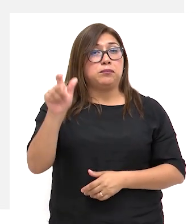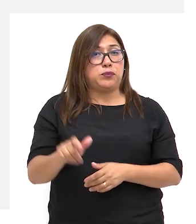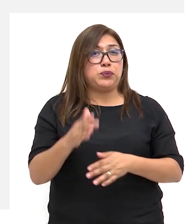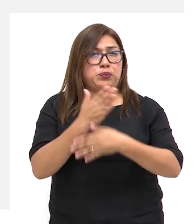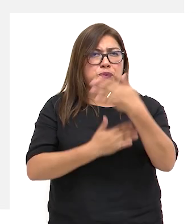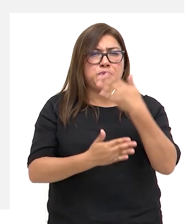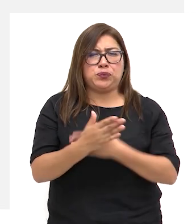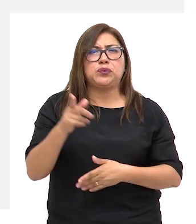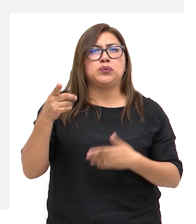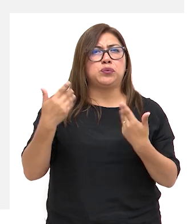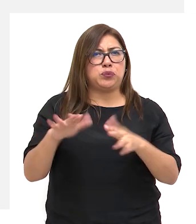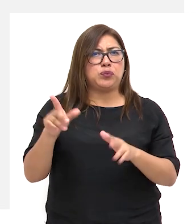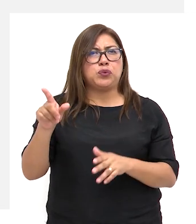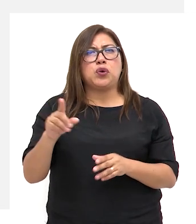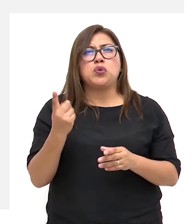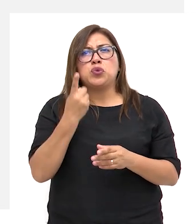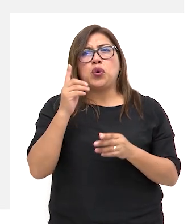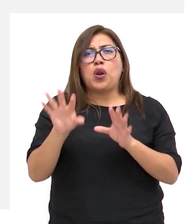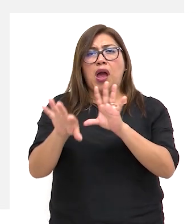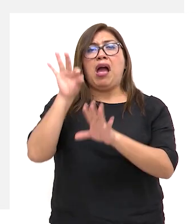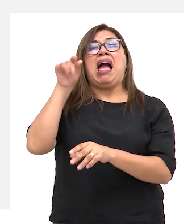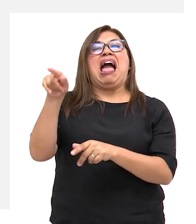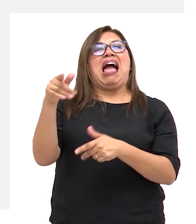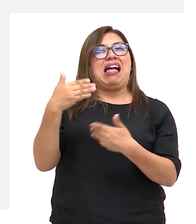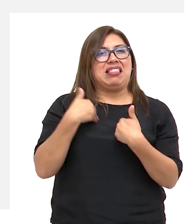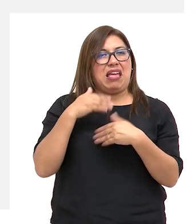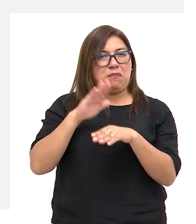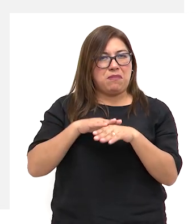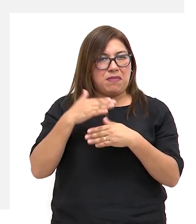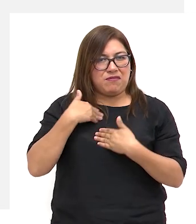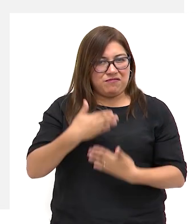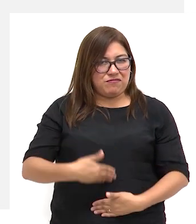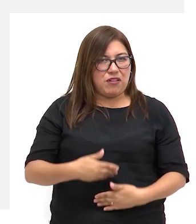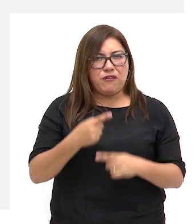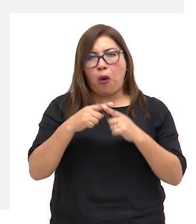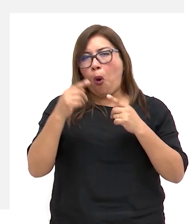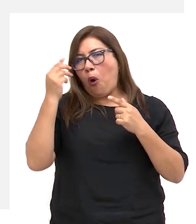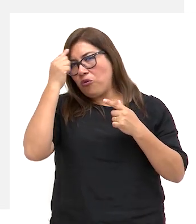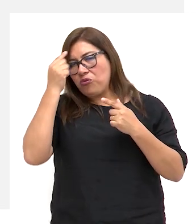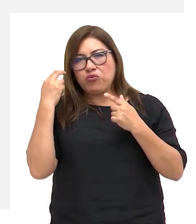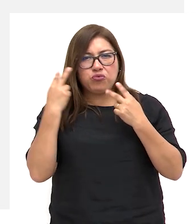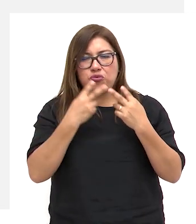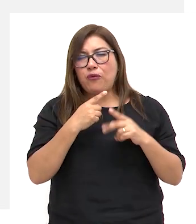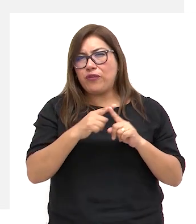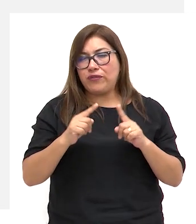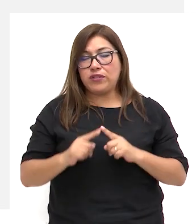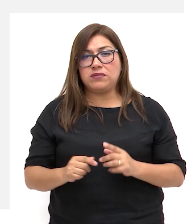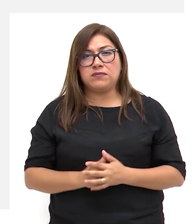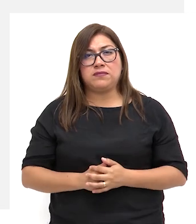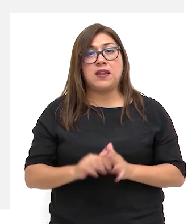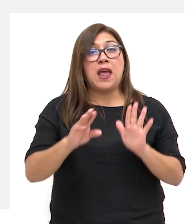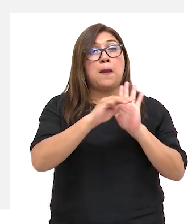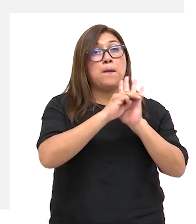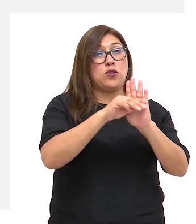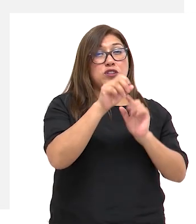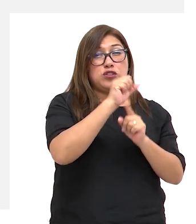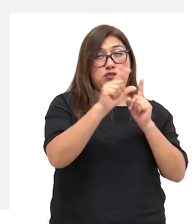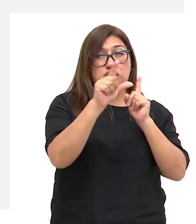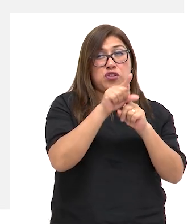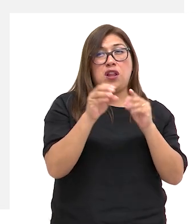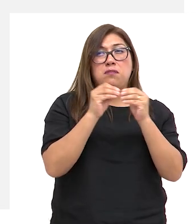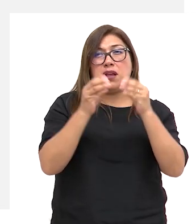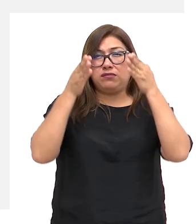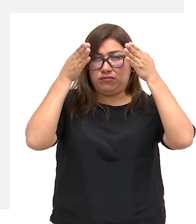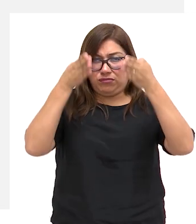con discapacidad son más que un diagnóstico. Como consecuencia, el modelo social se centra